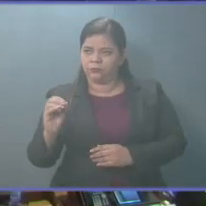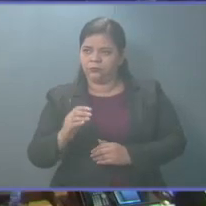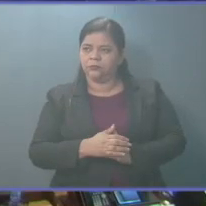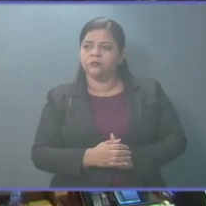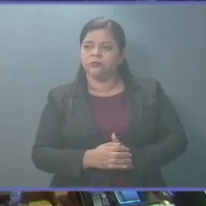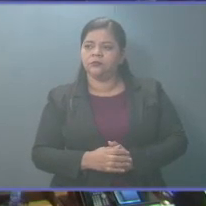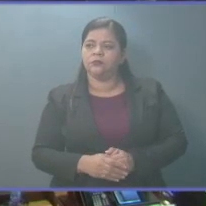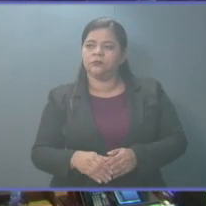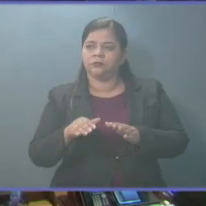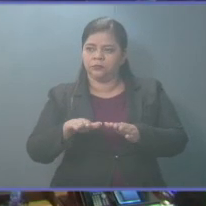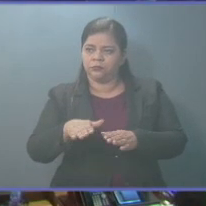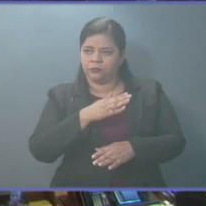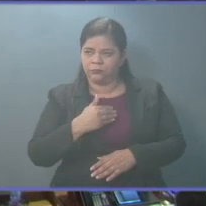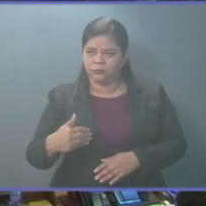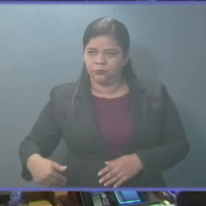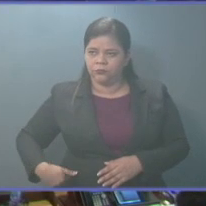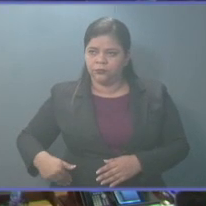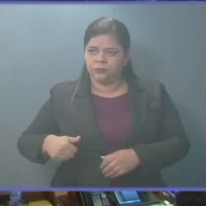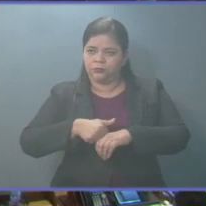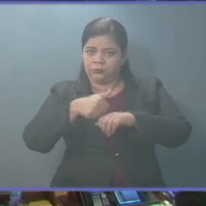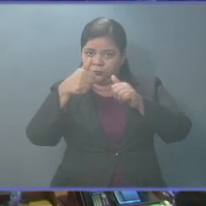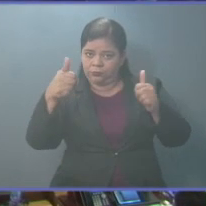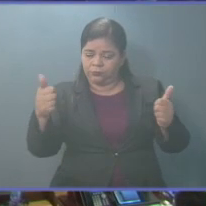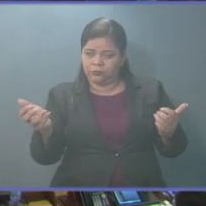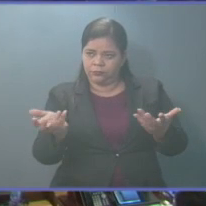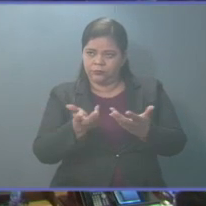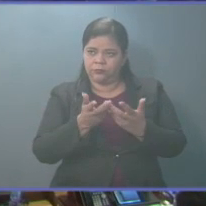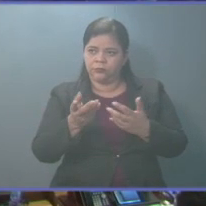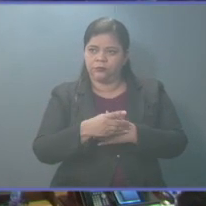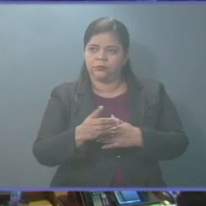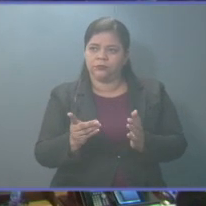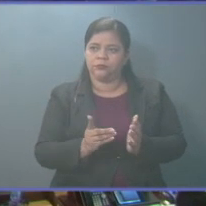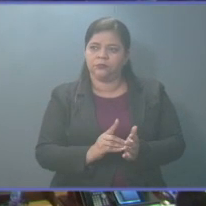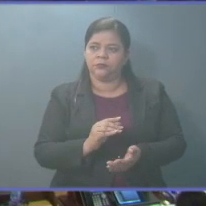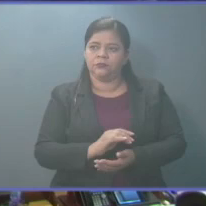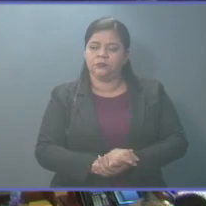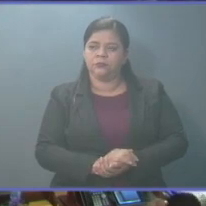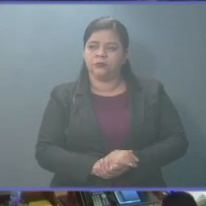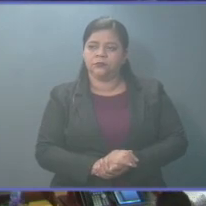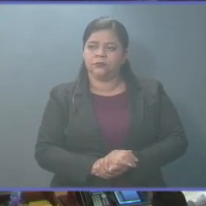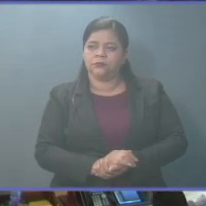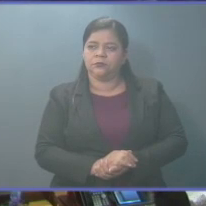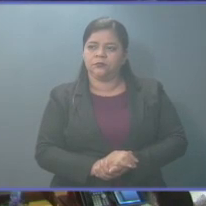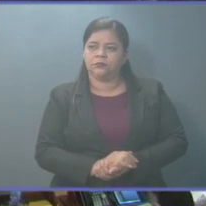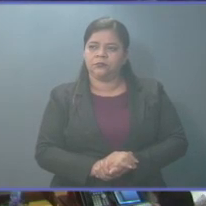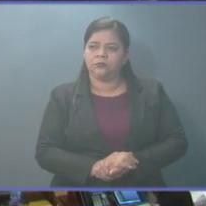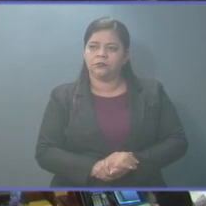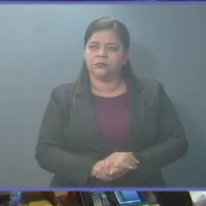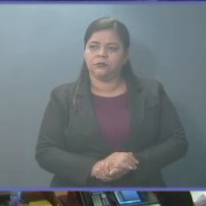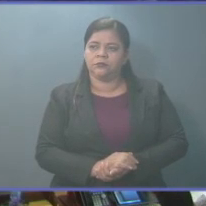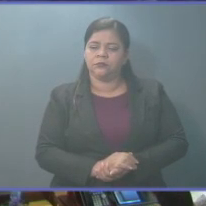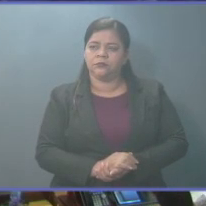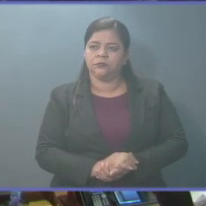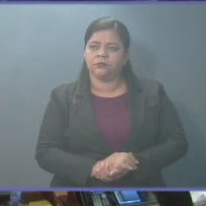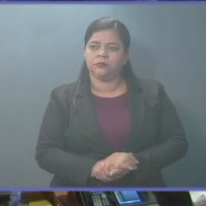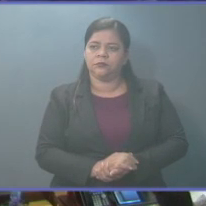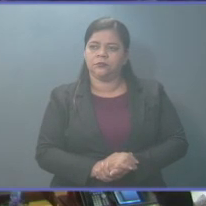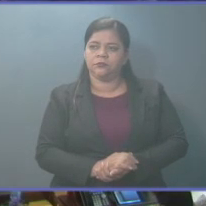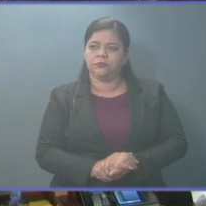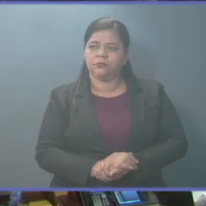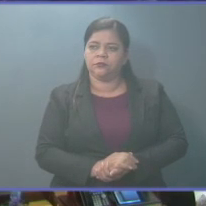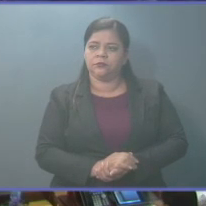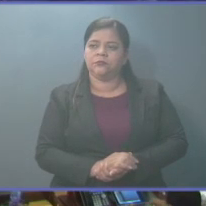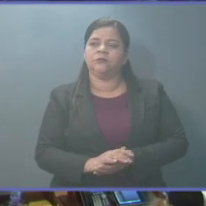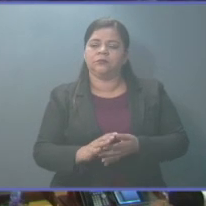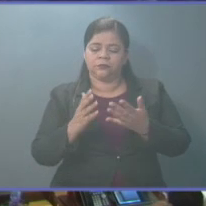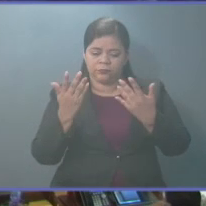Muchas gracias, Presidente. Buenos días, colegas diputadas y diputados. Ya